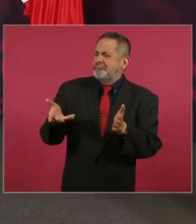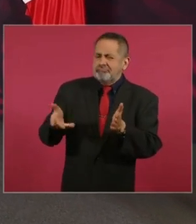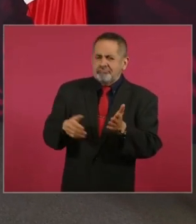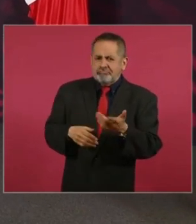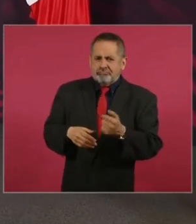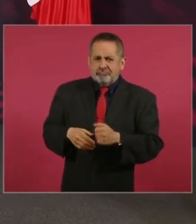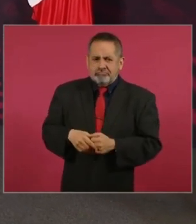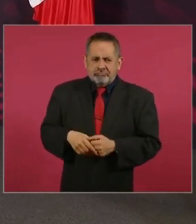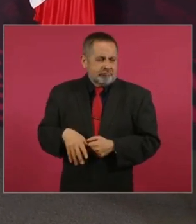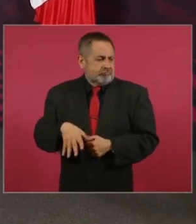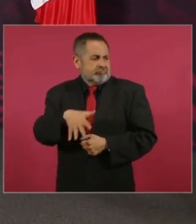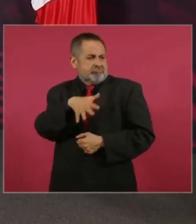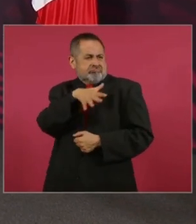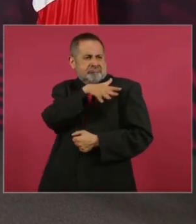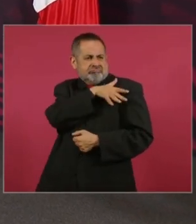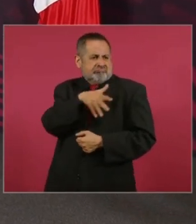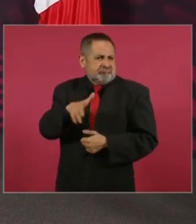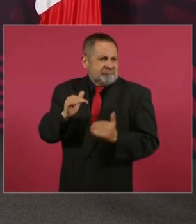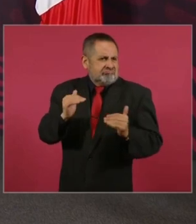generalísimo,